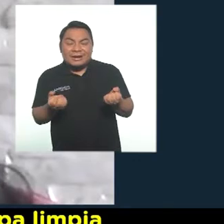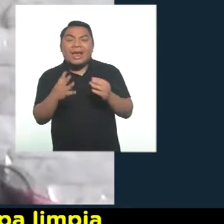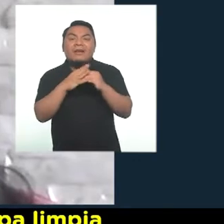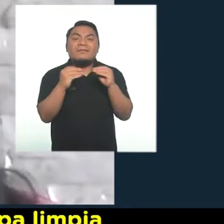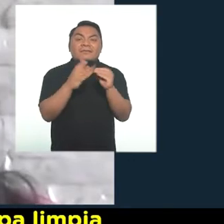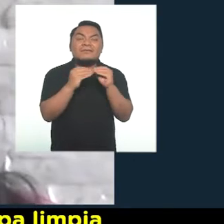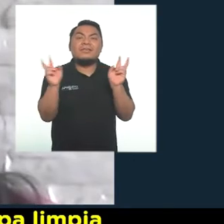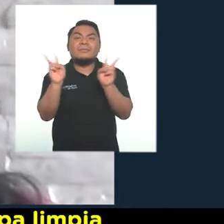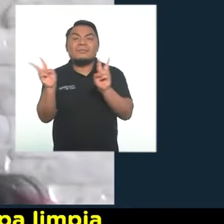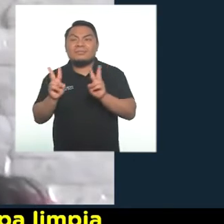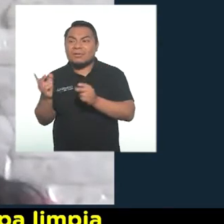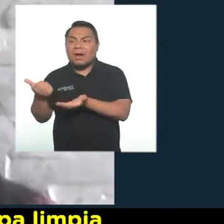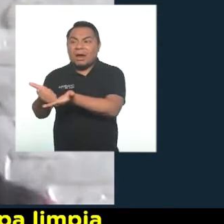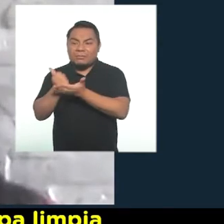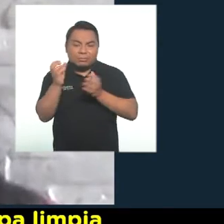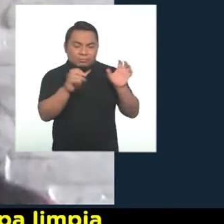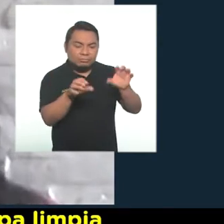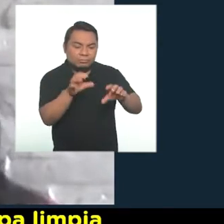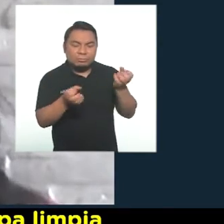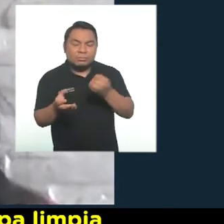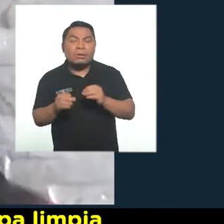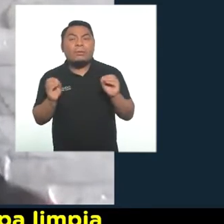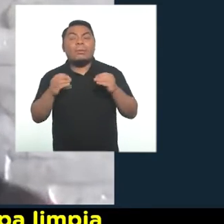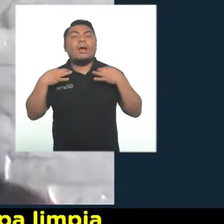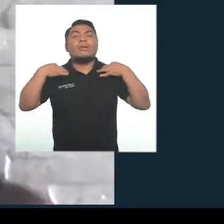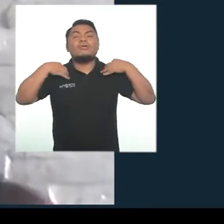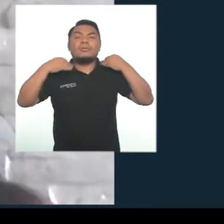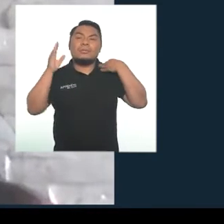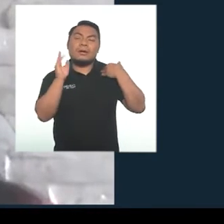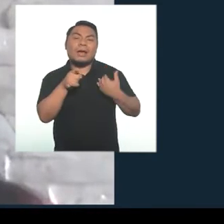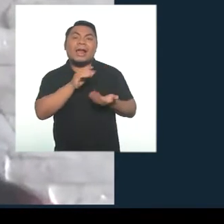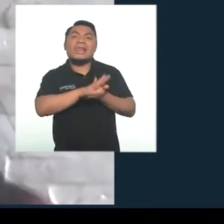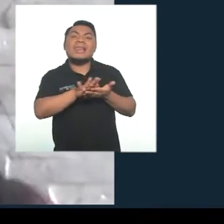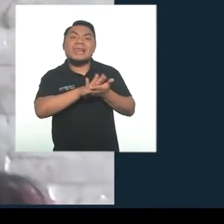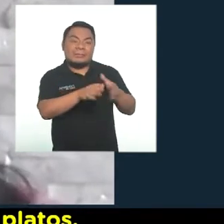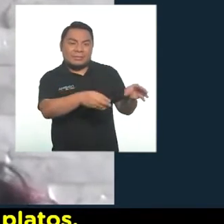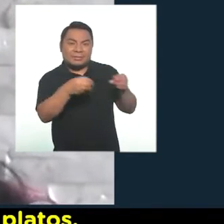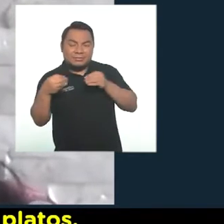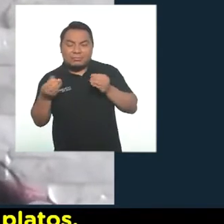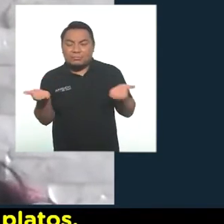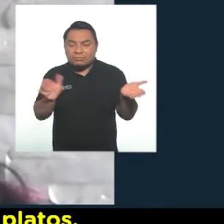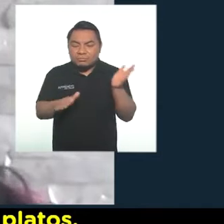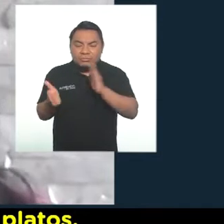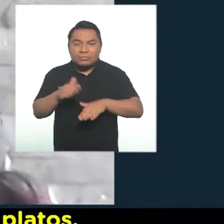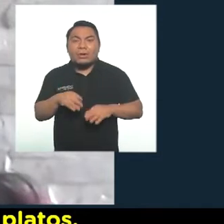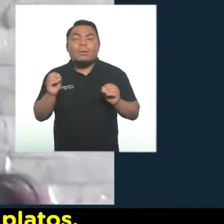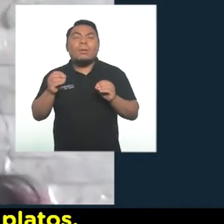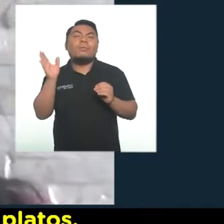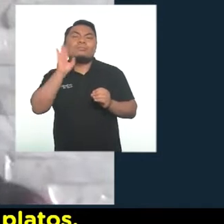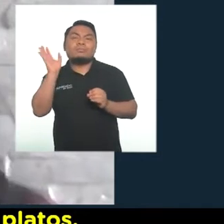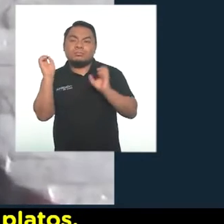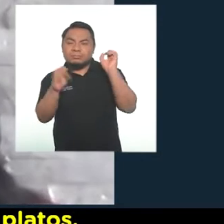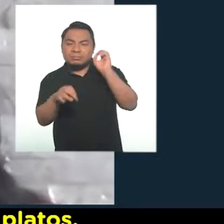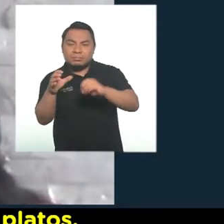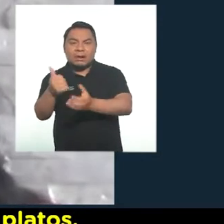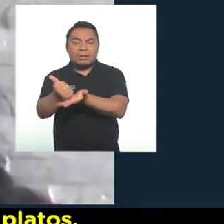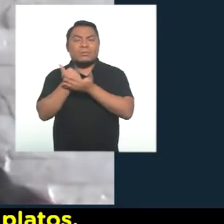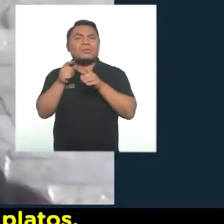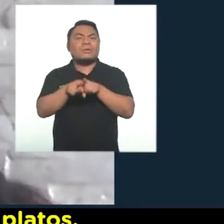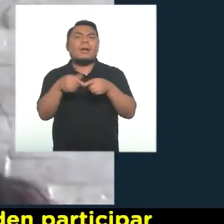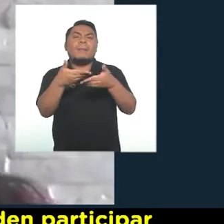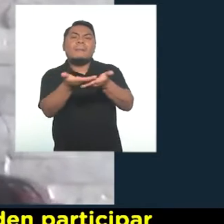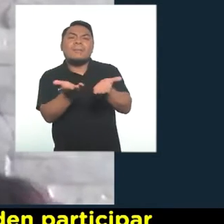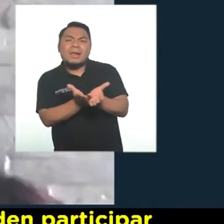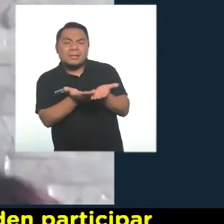las frutas y las verduras, a organizar la ropa limpia cuando ya la hemos recogido, organizar la sucia para lavarlo, a poner los